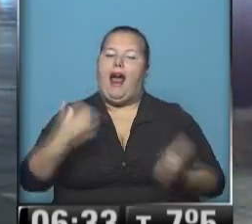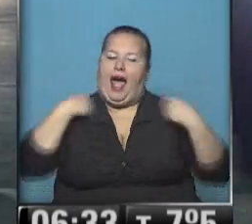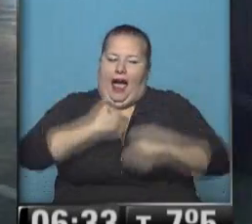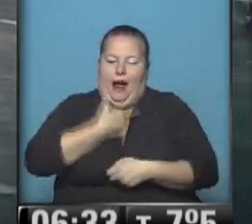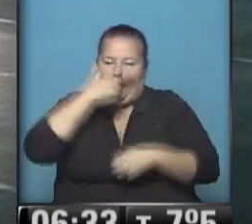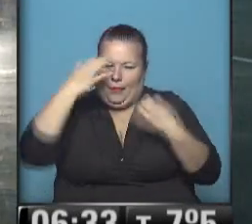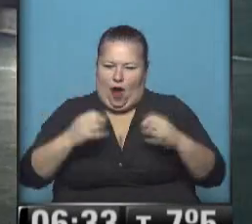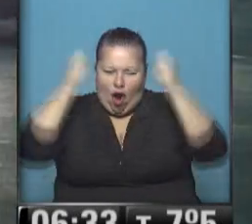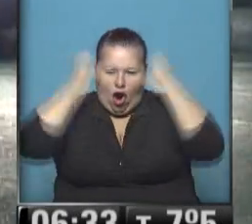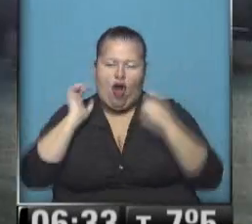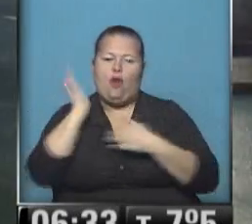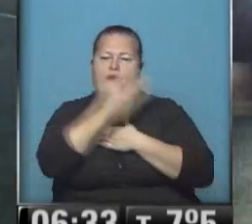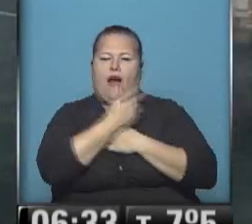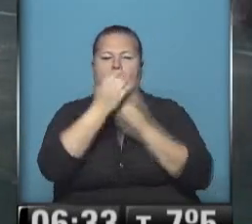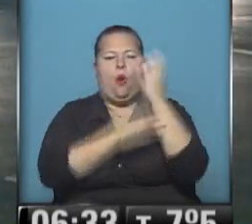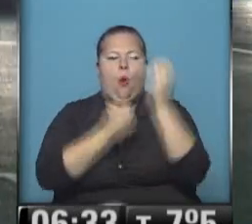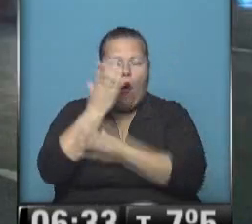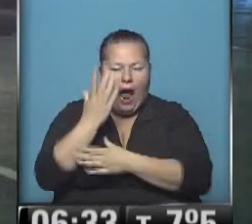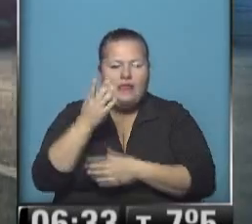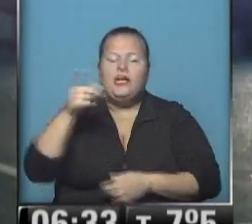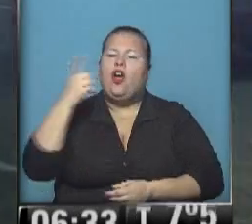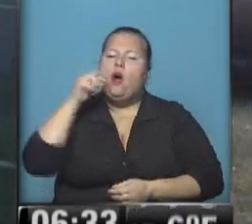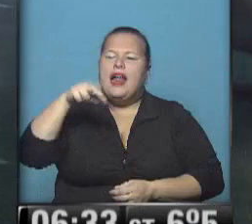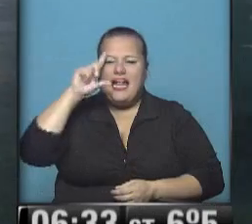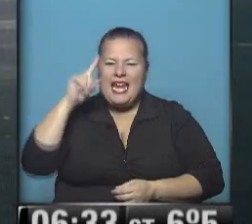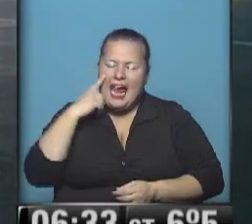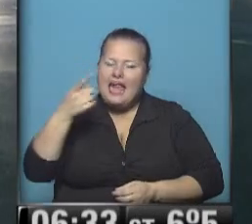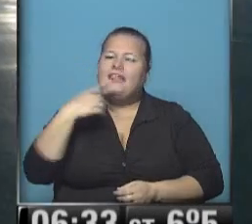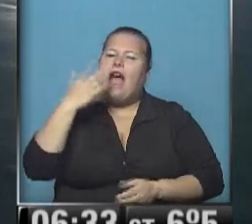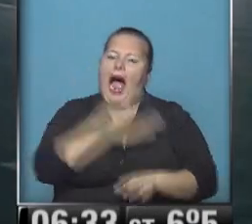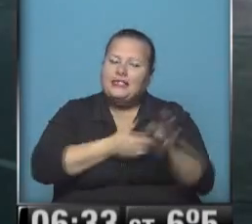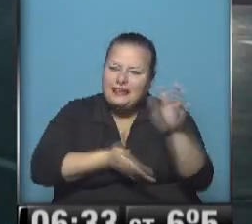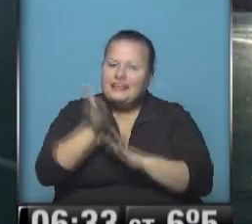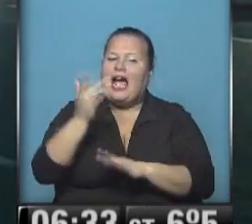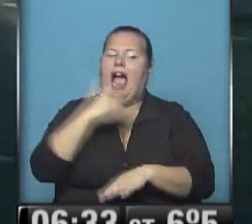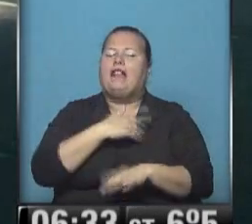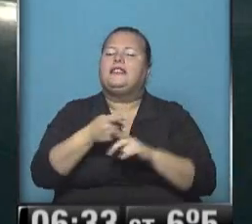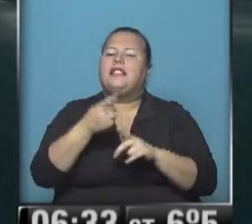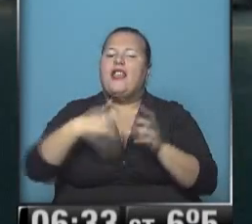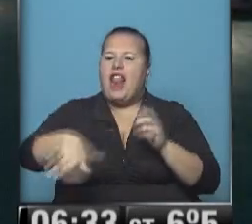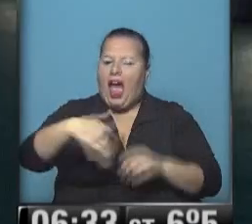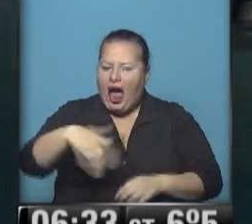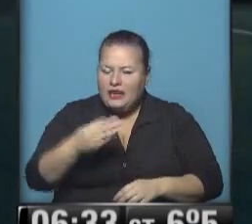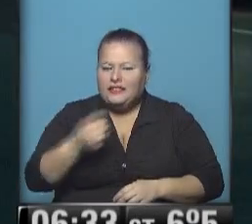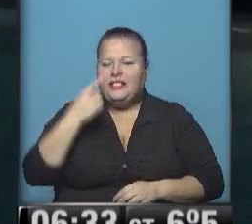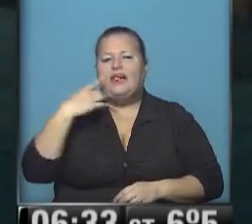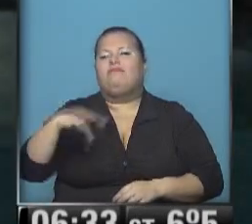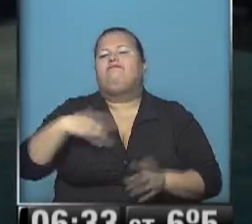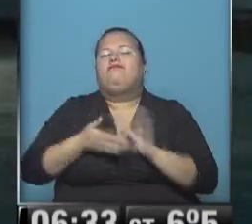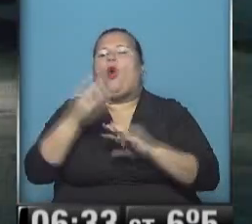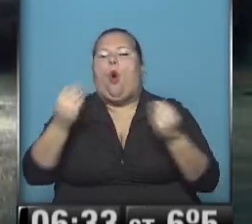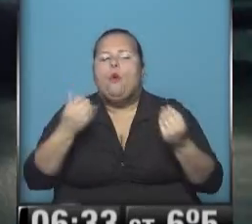abrigado! ¡Gorro, bufanda, guantes! Ney Lucero, antes de salir, antes de poner un pie en la calle a la vida,